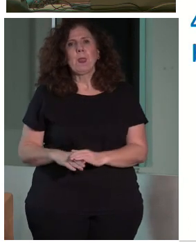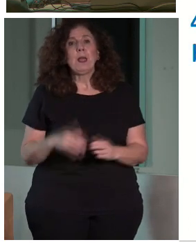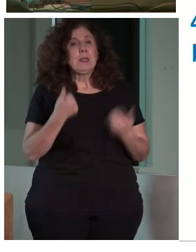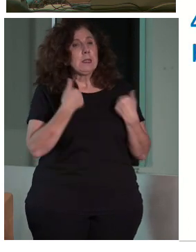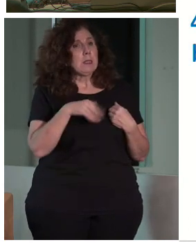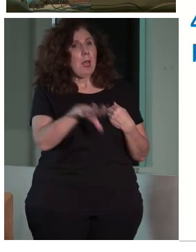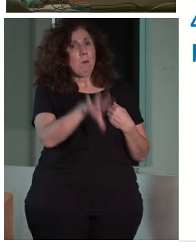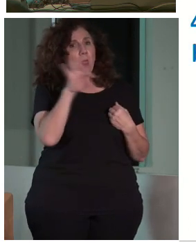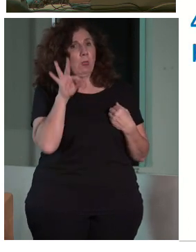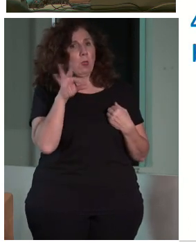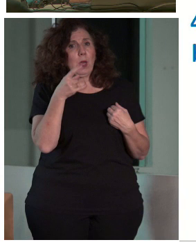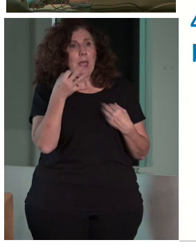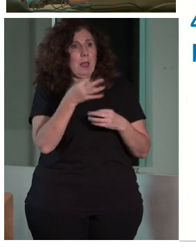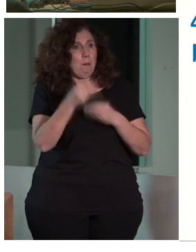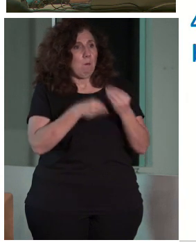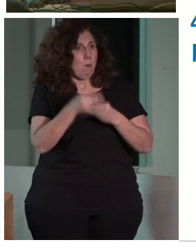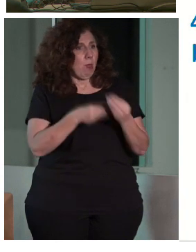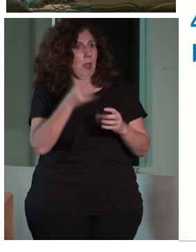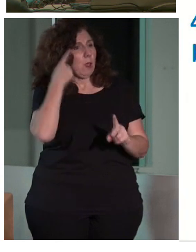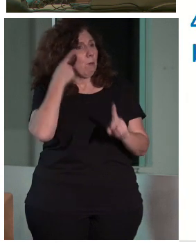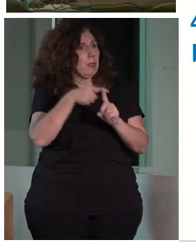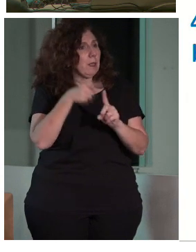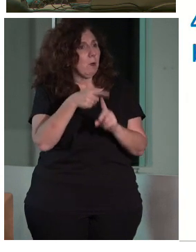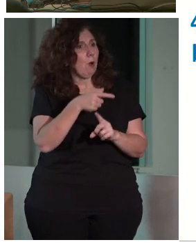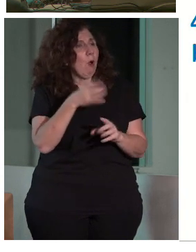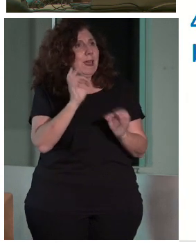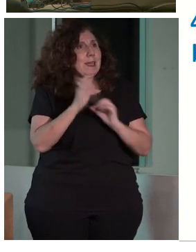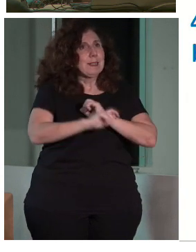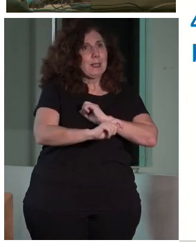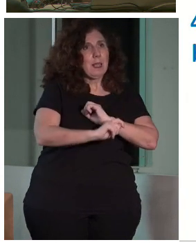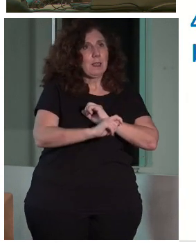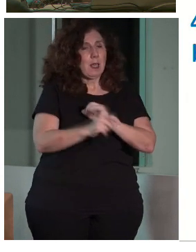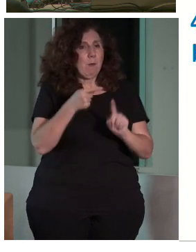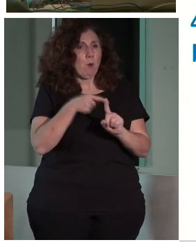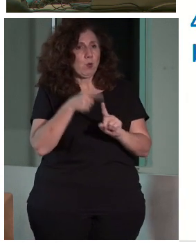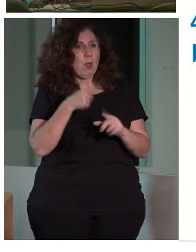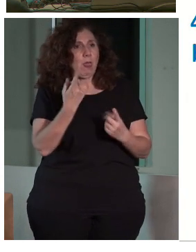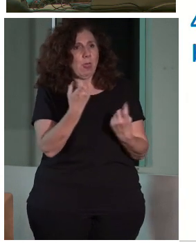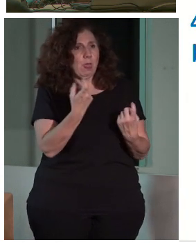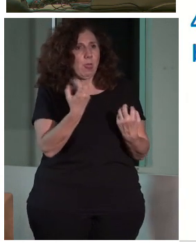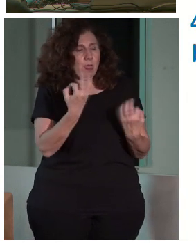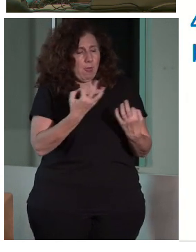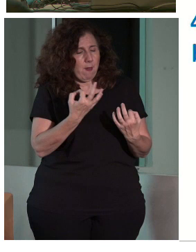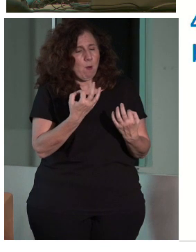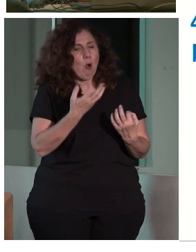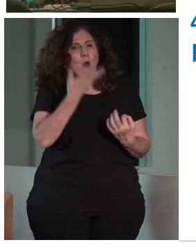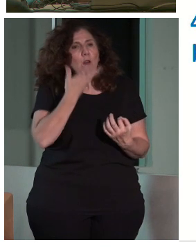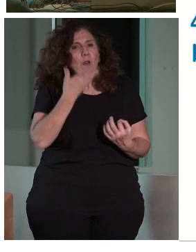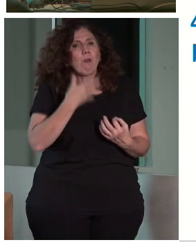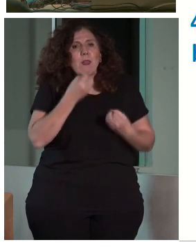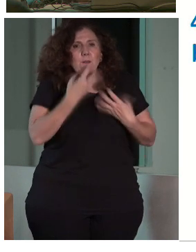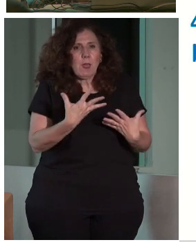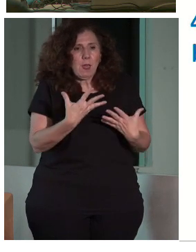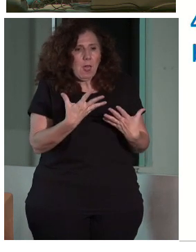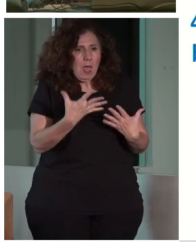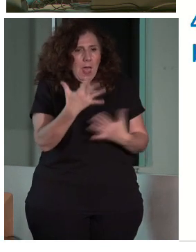decidido qué es lo que queremos alcanzar, qué objetivos tenemos y qué estrategias vamos a emplear, es importante saber conocer bien qué es lo que tenemos delante,